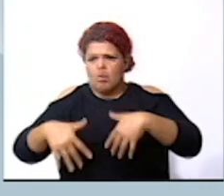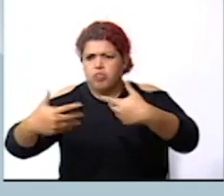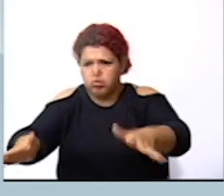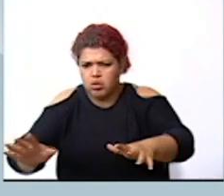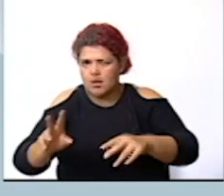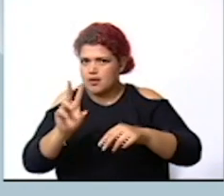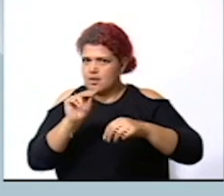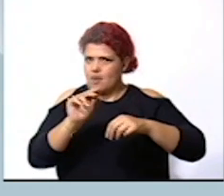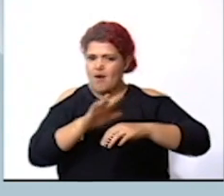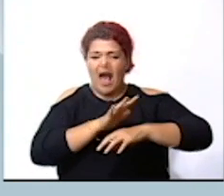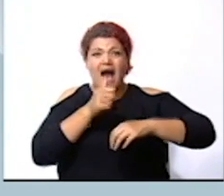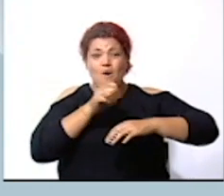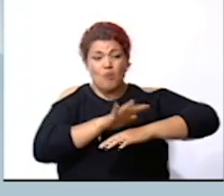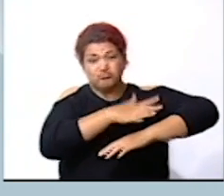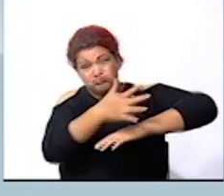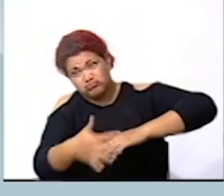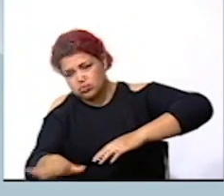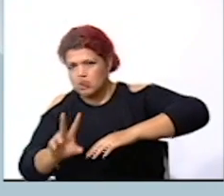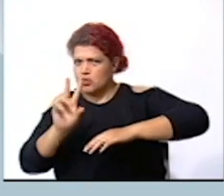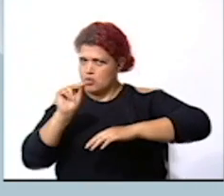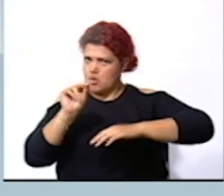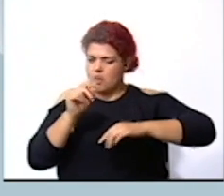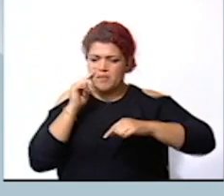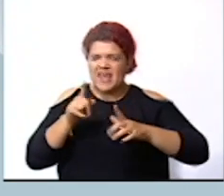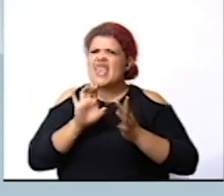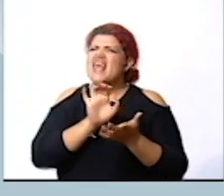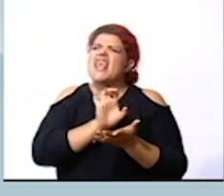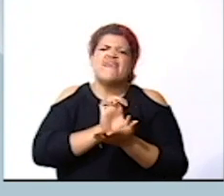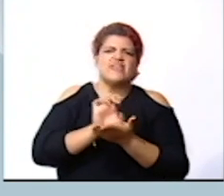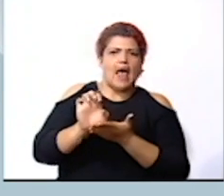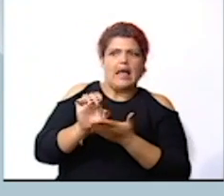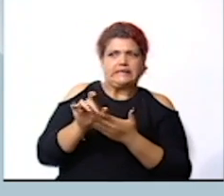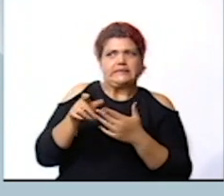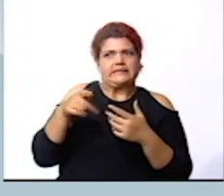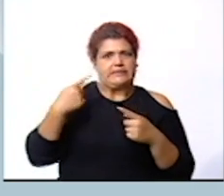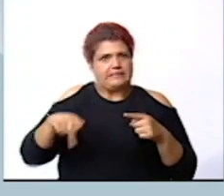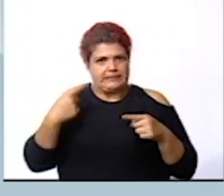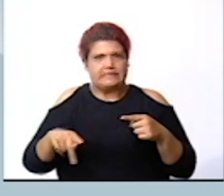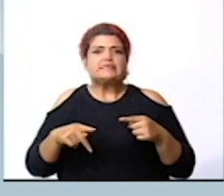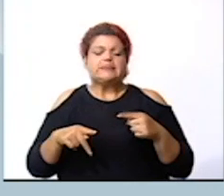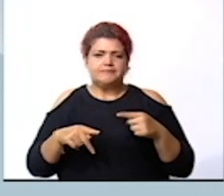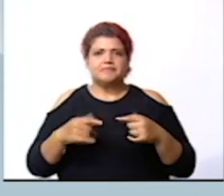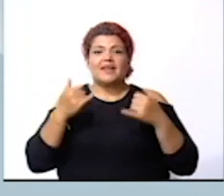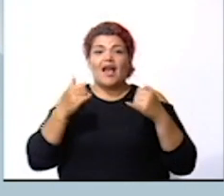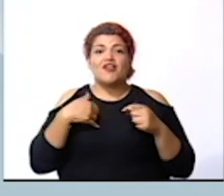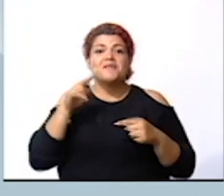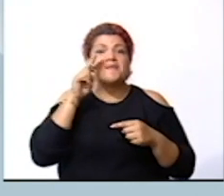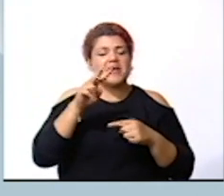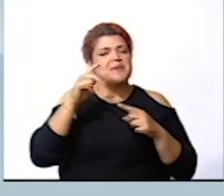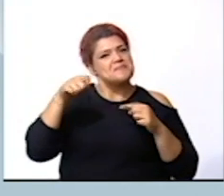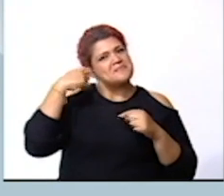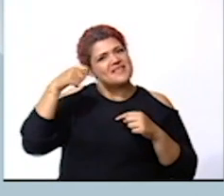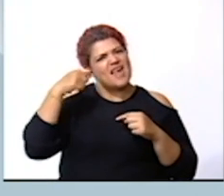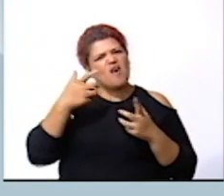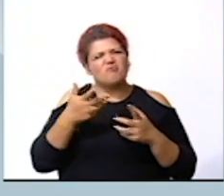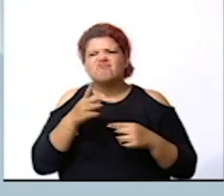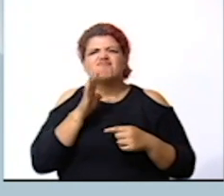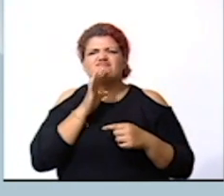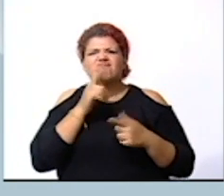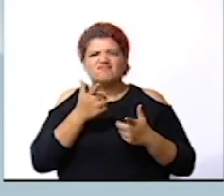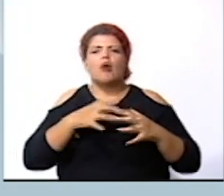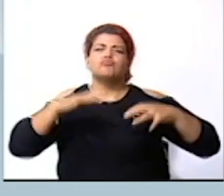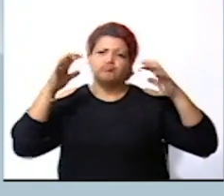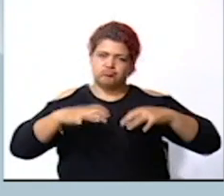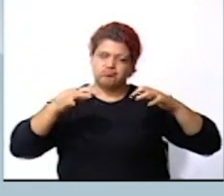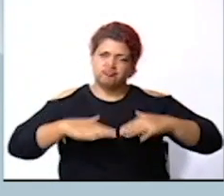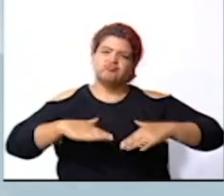sus causas y de esta manera evitar una amenaza bueno ahora los invito a ver el siguiente vídeo que nos habla acerca de las